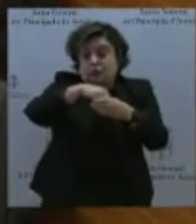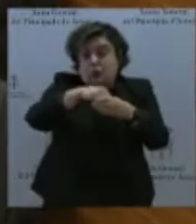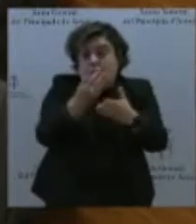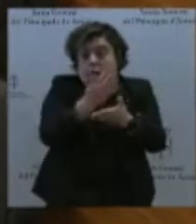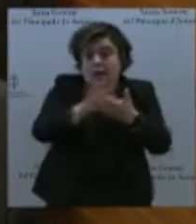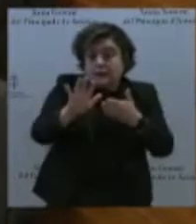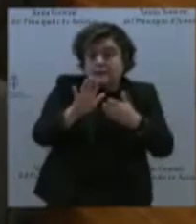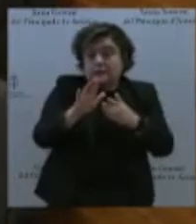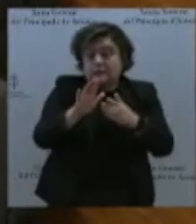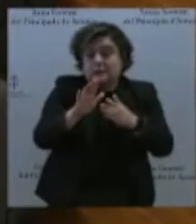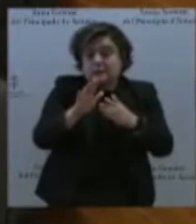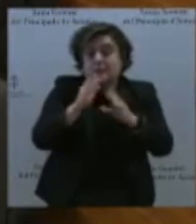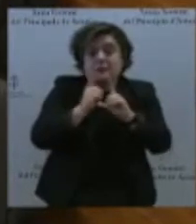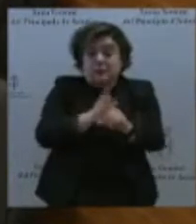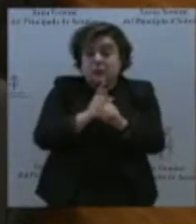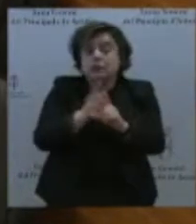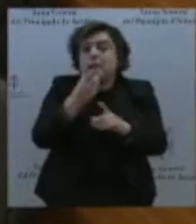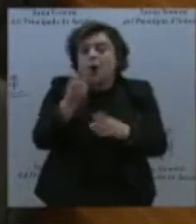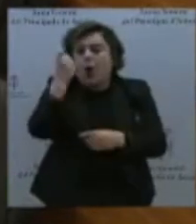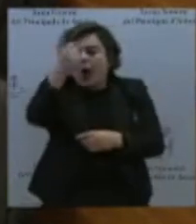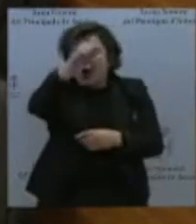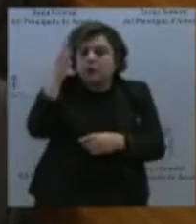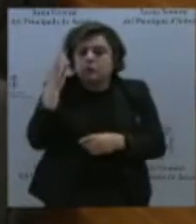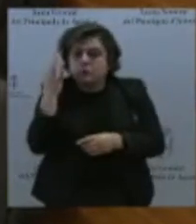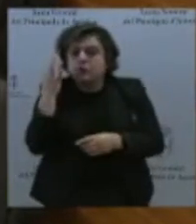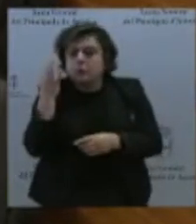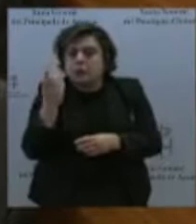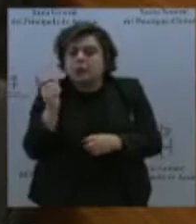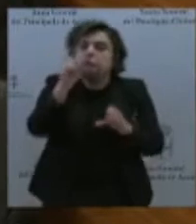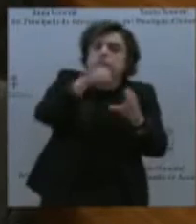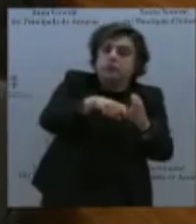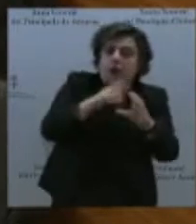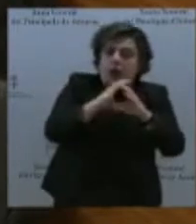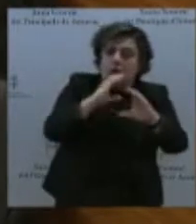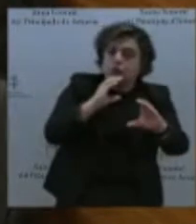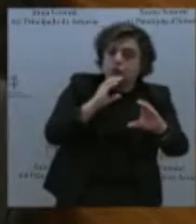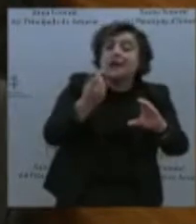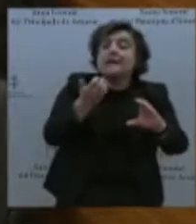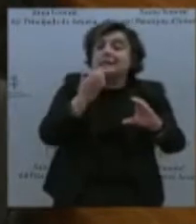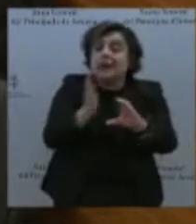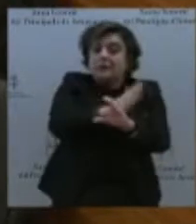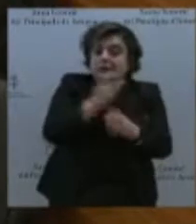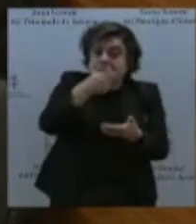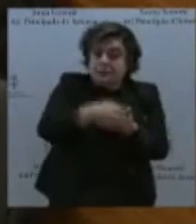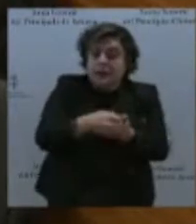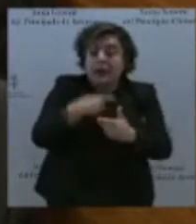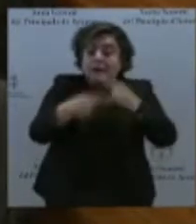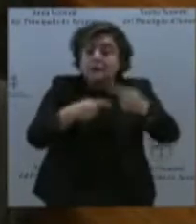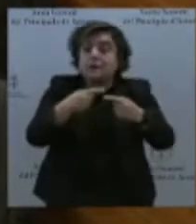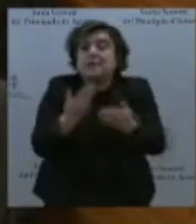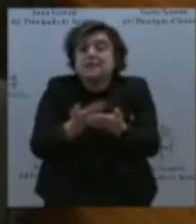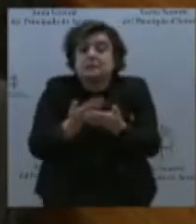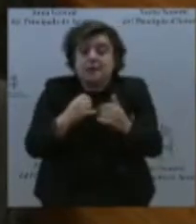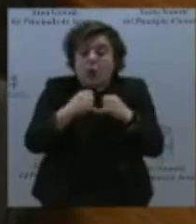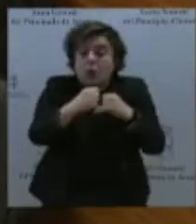nuestras redes abonando al importe correspondiente. Estas familias reclaman rutas específicas y nosotros lo que hemos hecho es analizar el